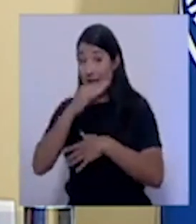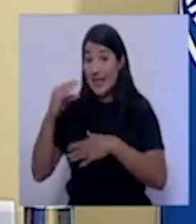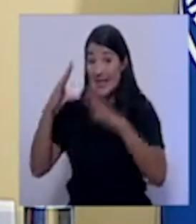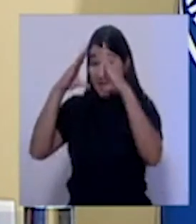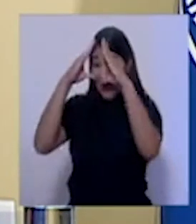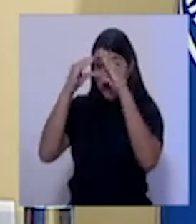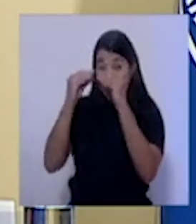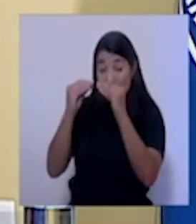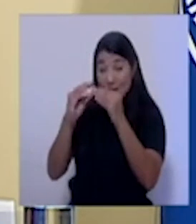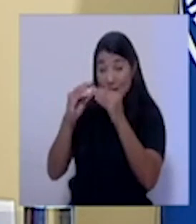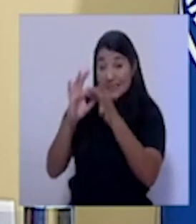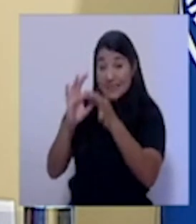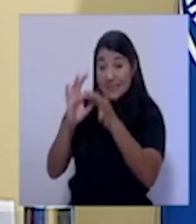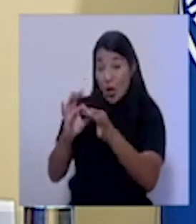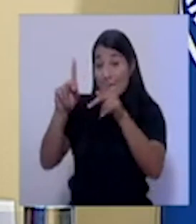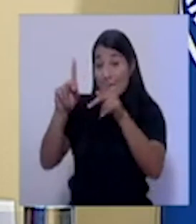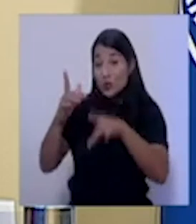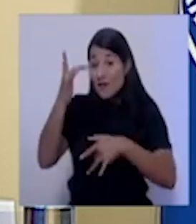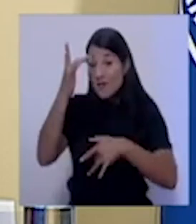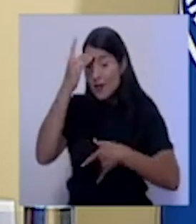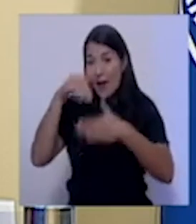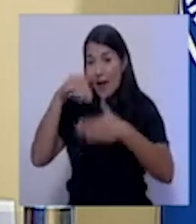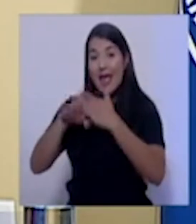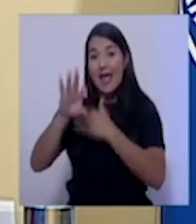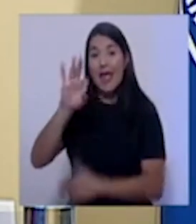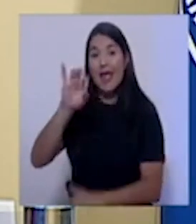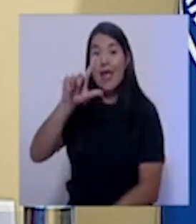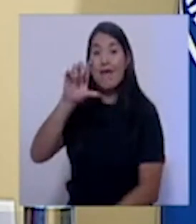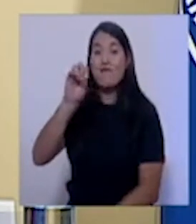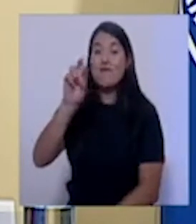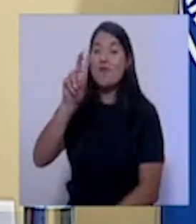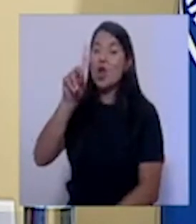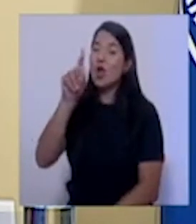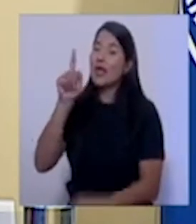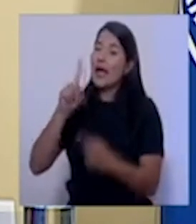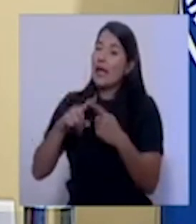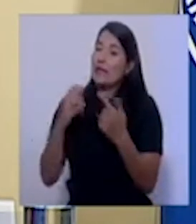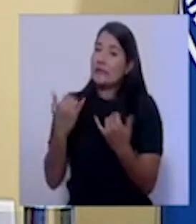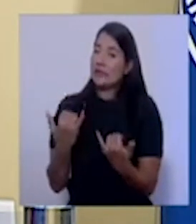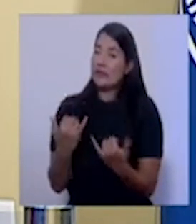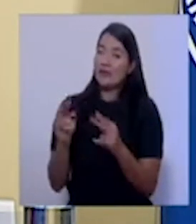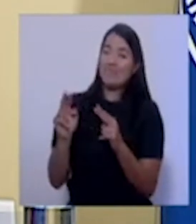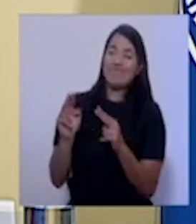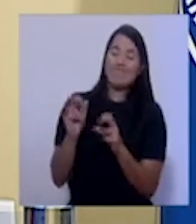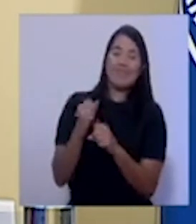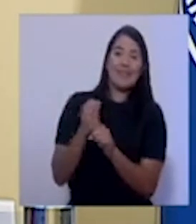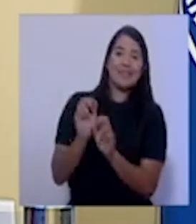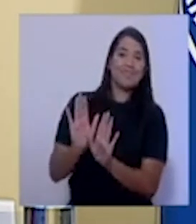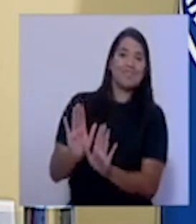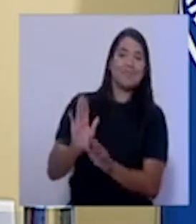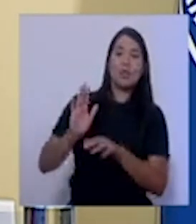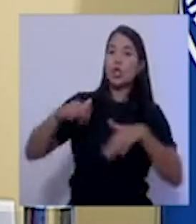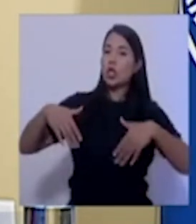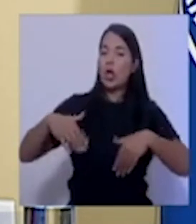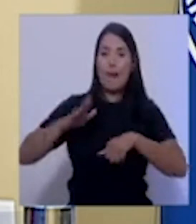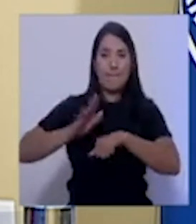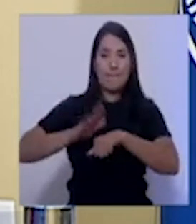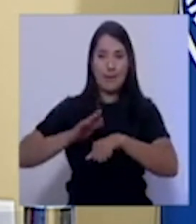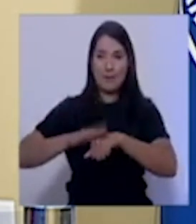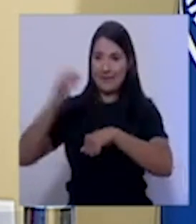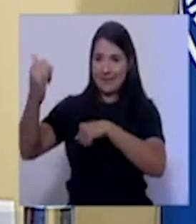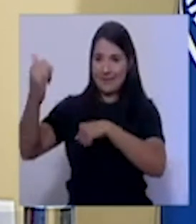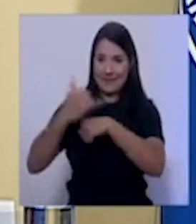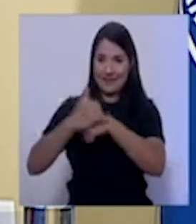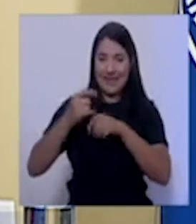Estado de la Florida, al día de hoy, nos invitan a ser muy prudentes en cuanto a la habilitación de viajes de